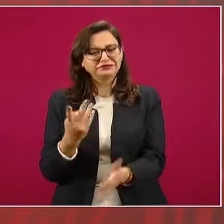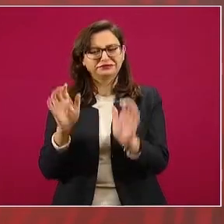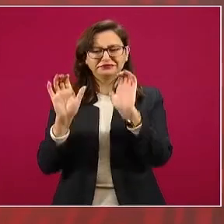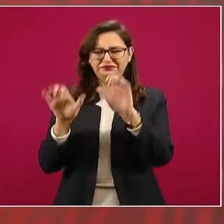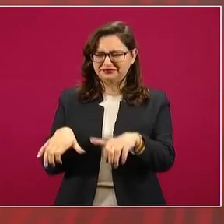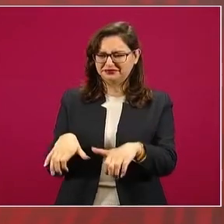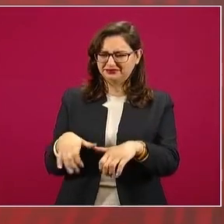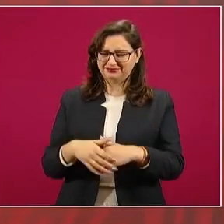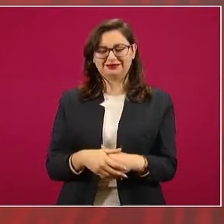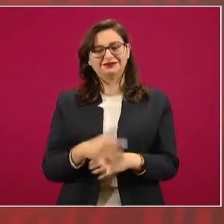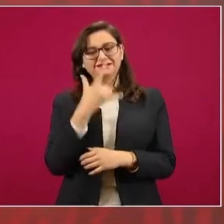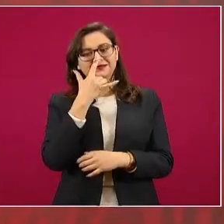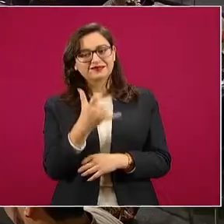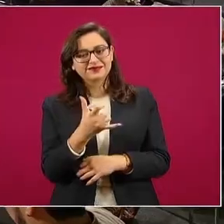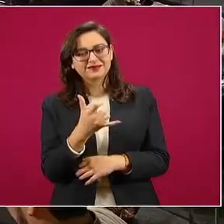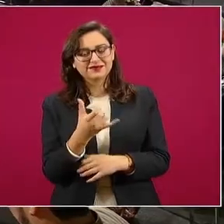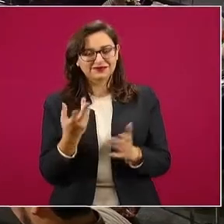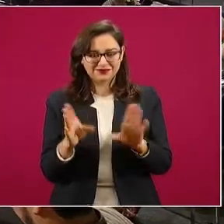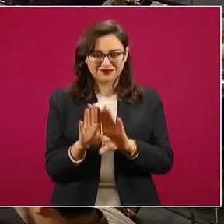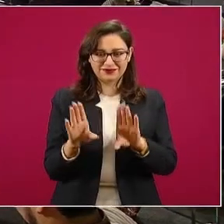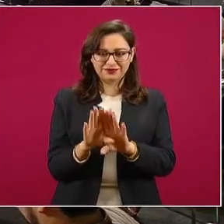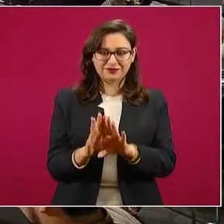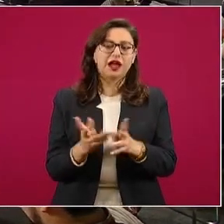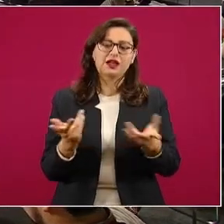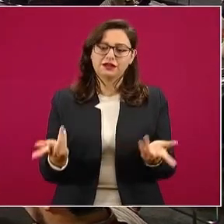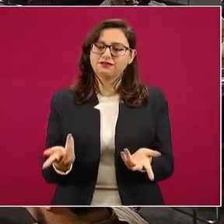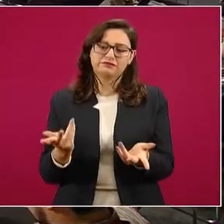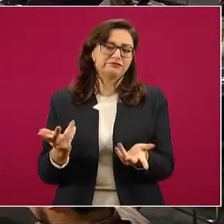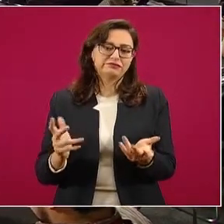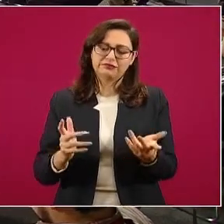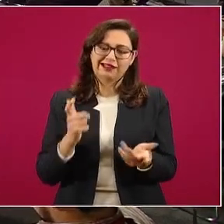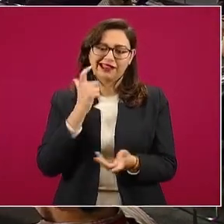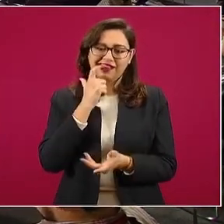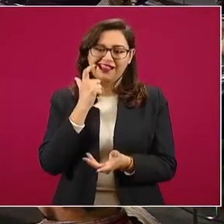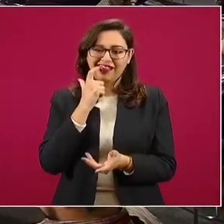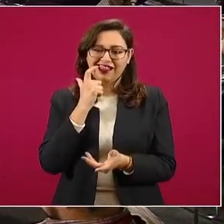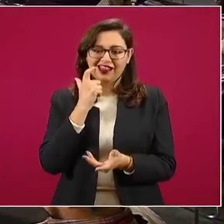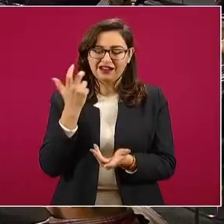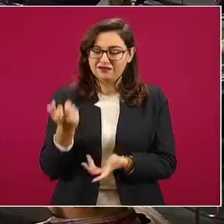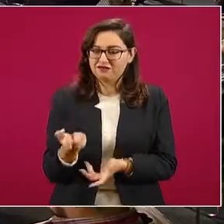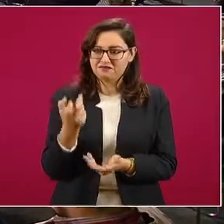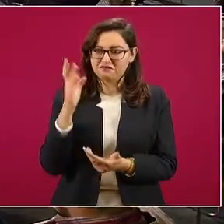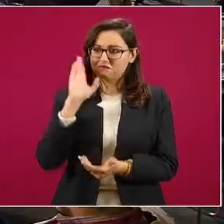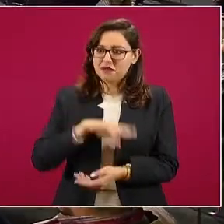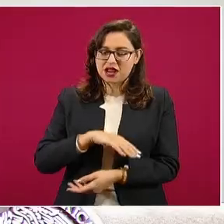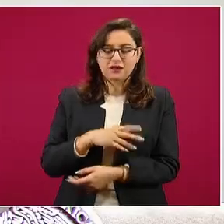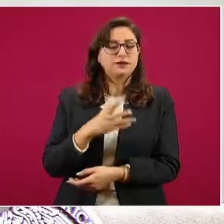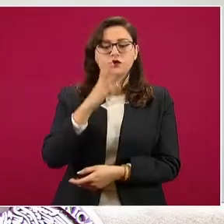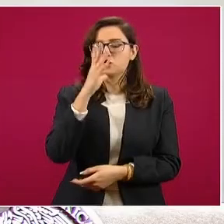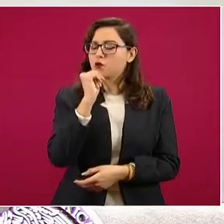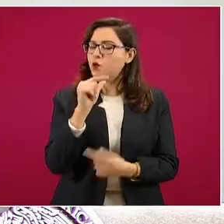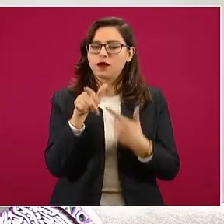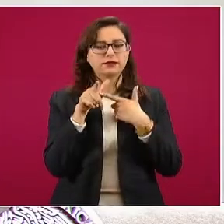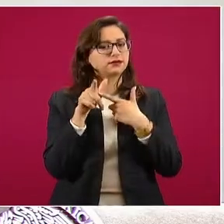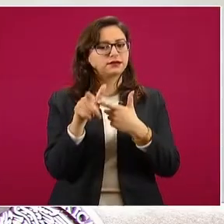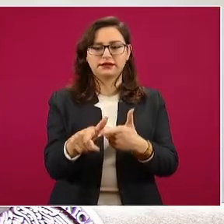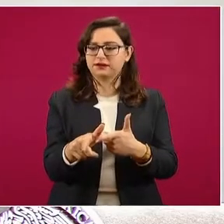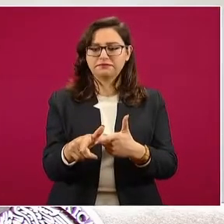Entonces, esto es totalmente irregular, eso ya no queremos que siga